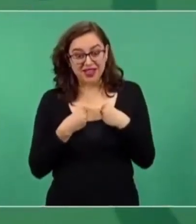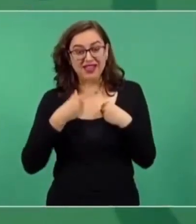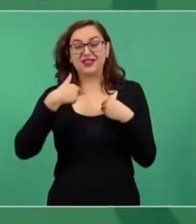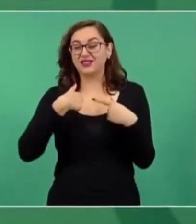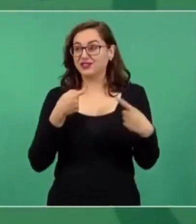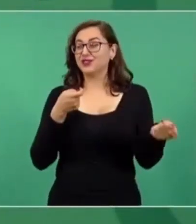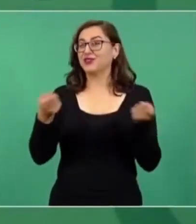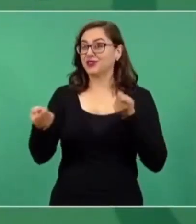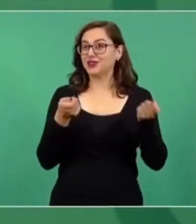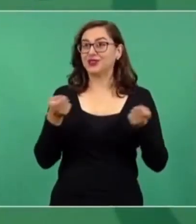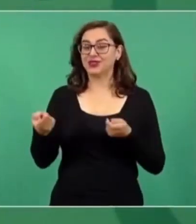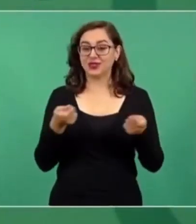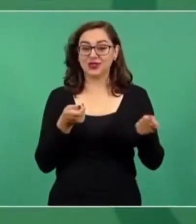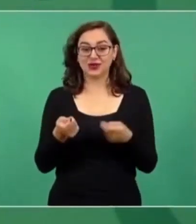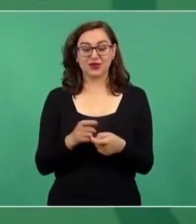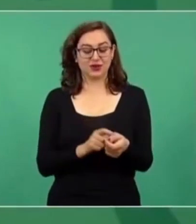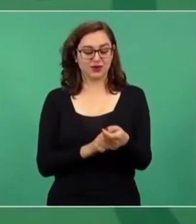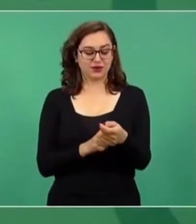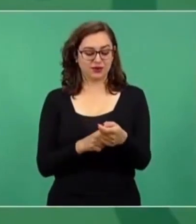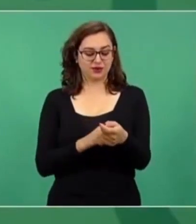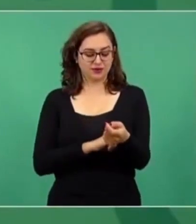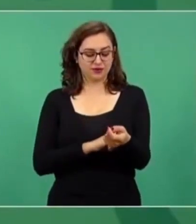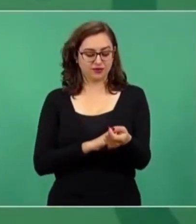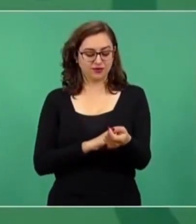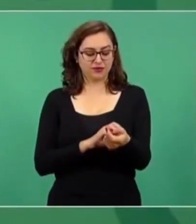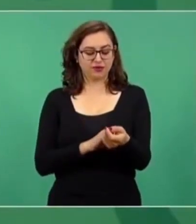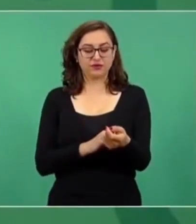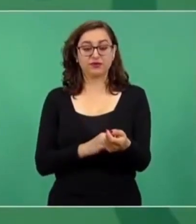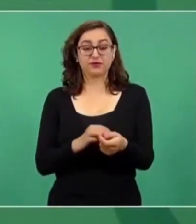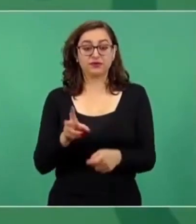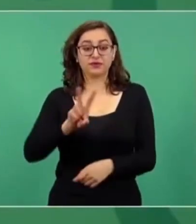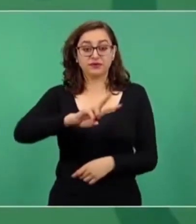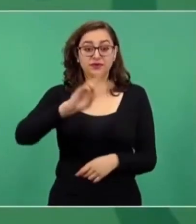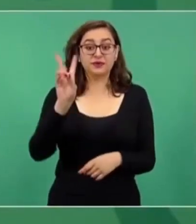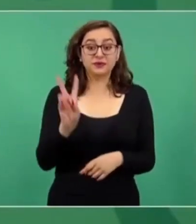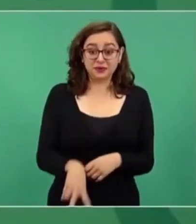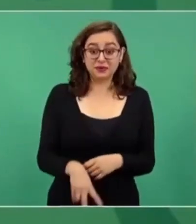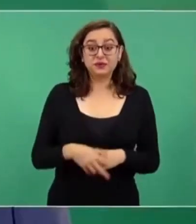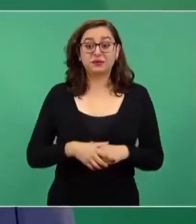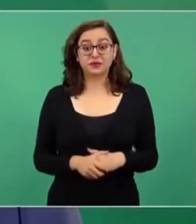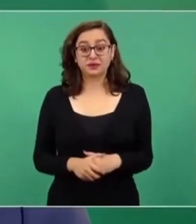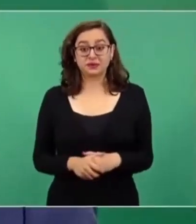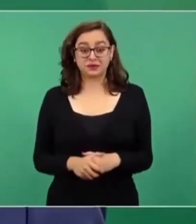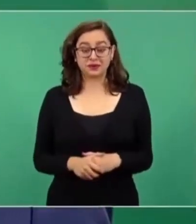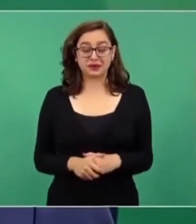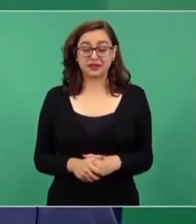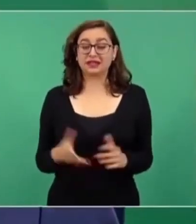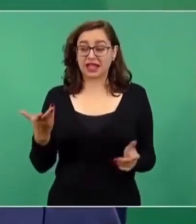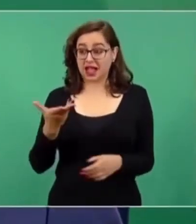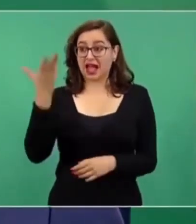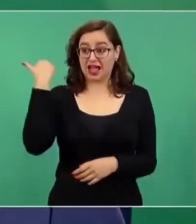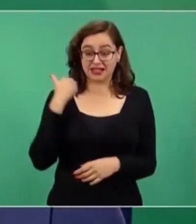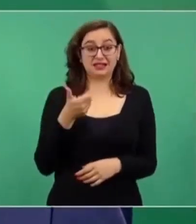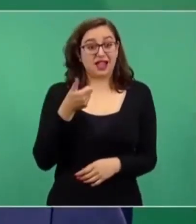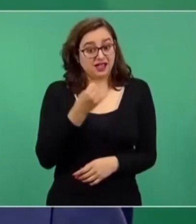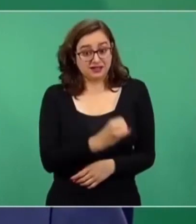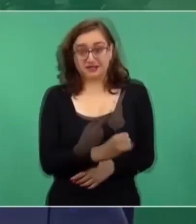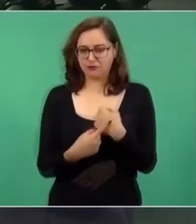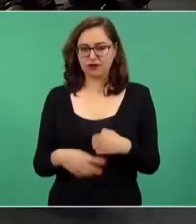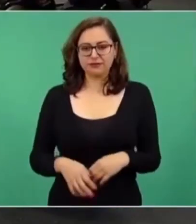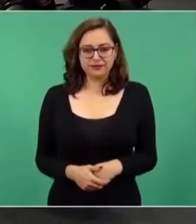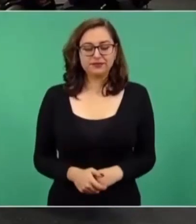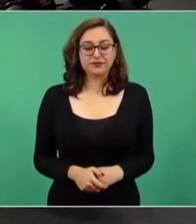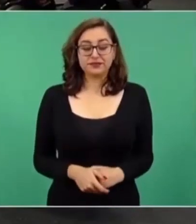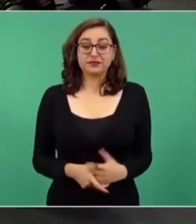que no cabe duda que el dinero es la mamá y el papá del diablo y aconsejó a los jóvenes que se alejen lo más que se pueda de lo material.